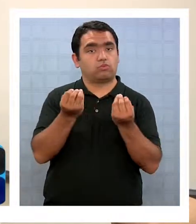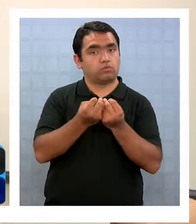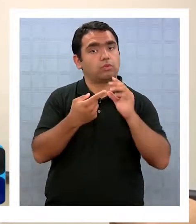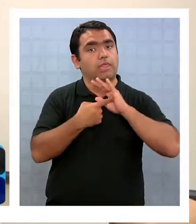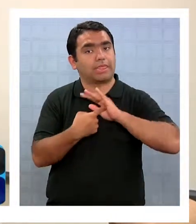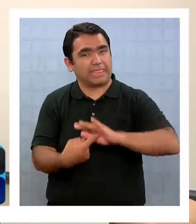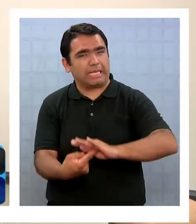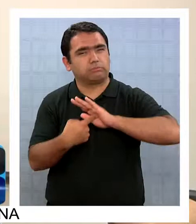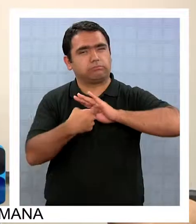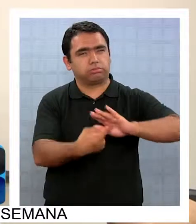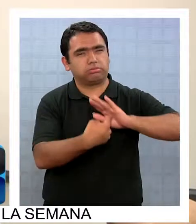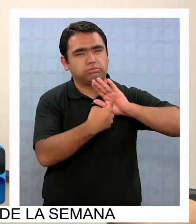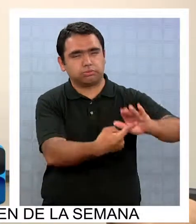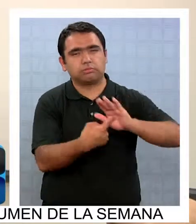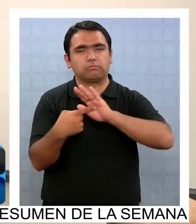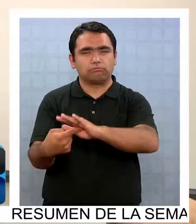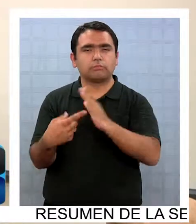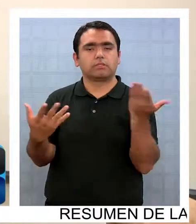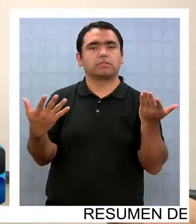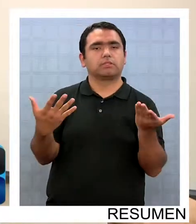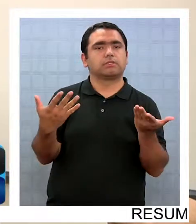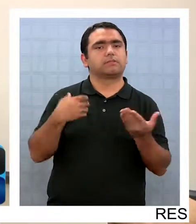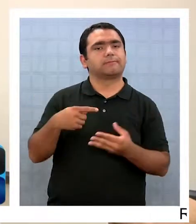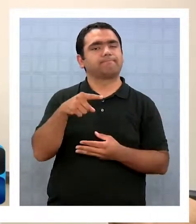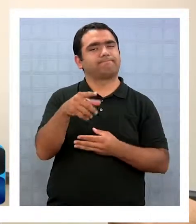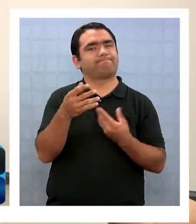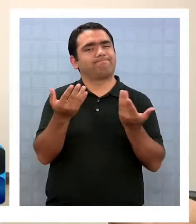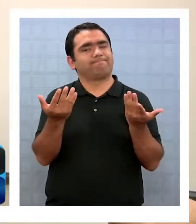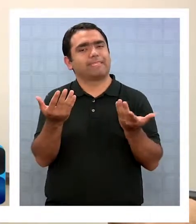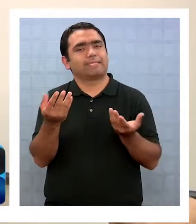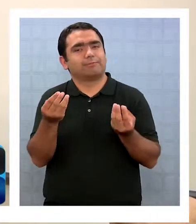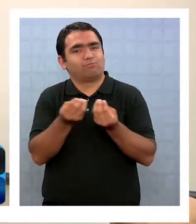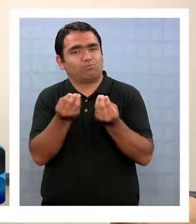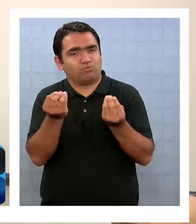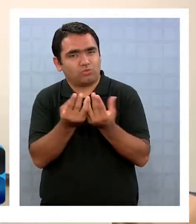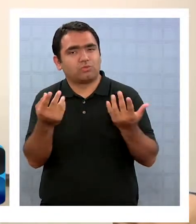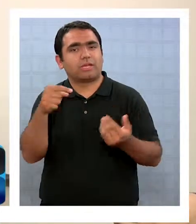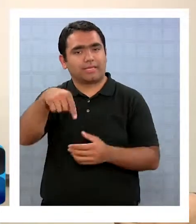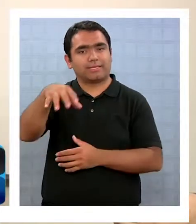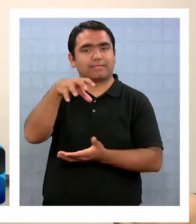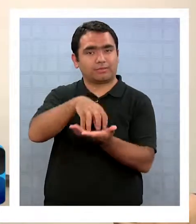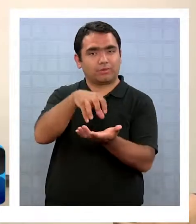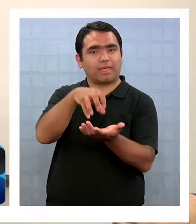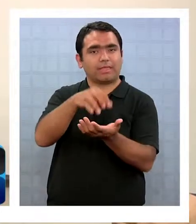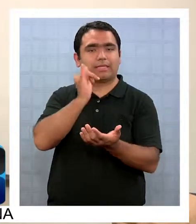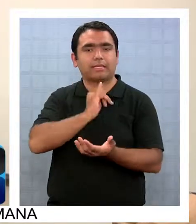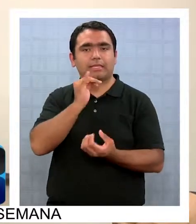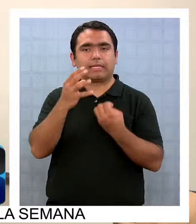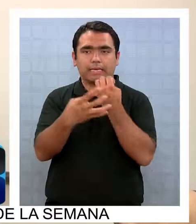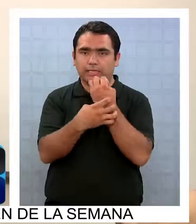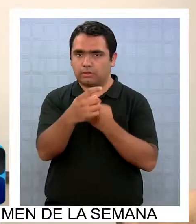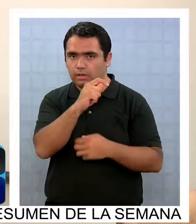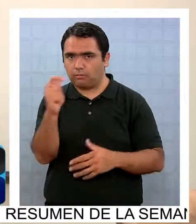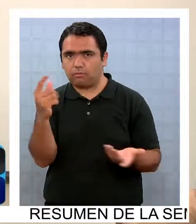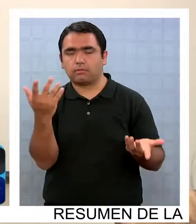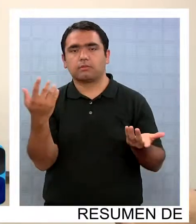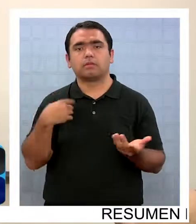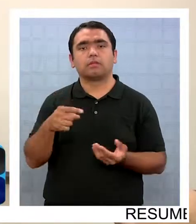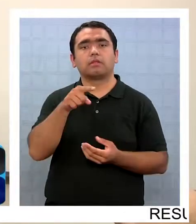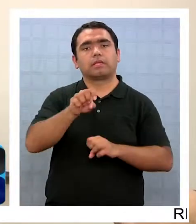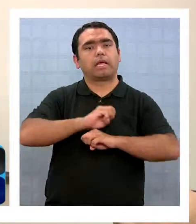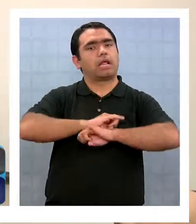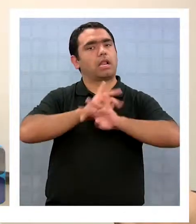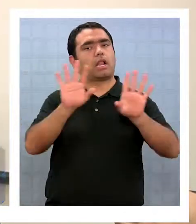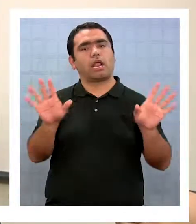discriminación bastante poco amigables en nuestra ciudad, en nuestra región, por lo tanto claramente que se